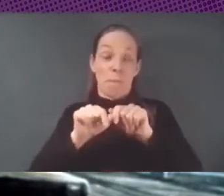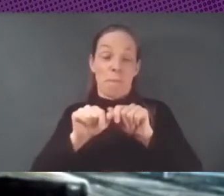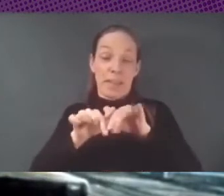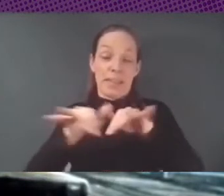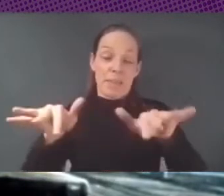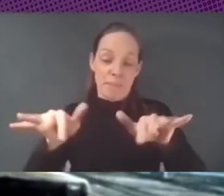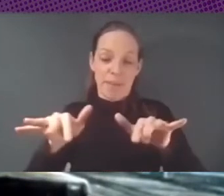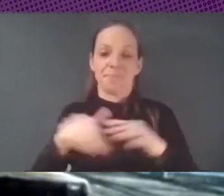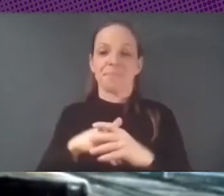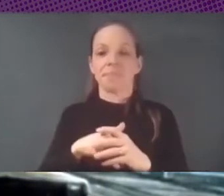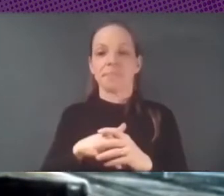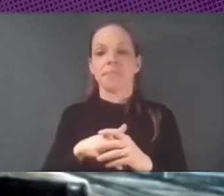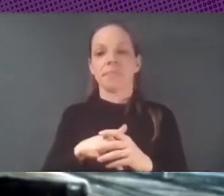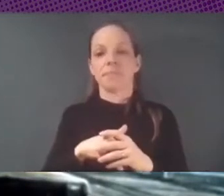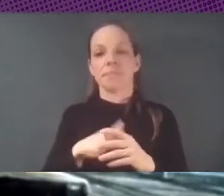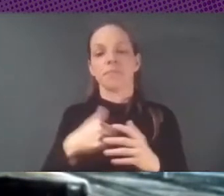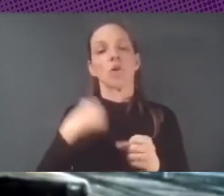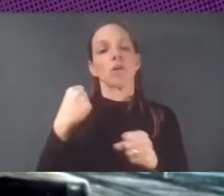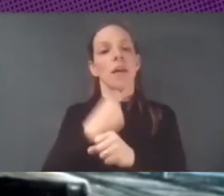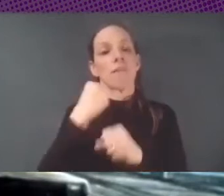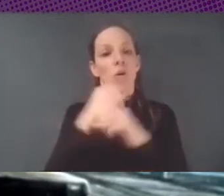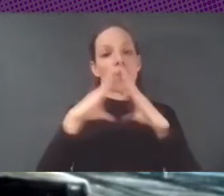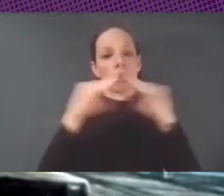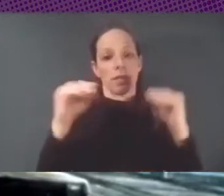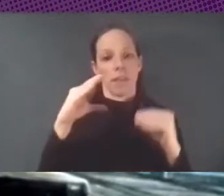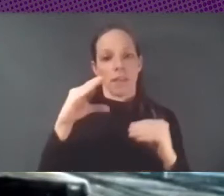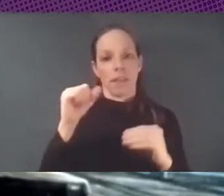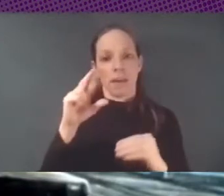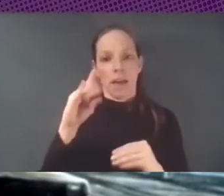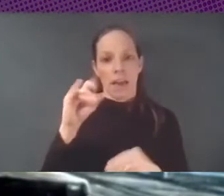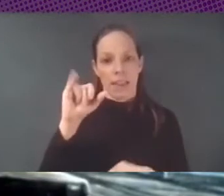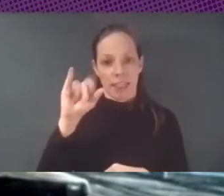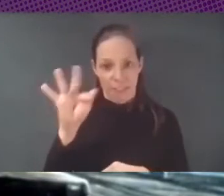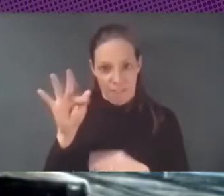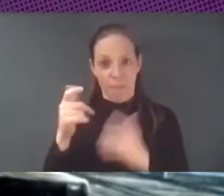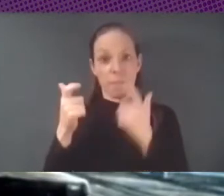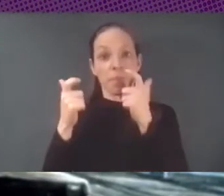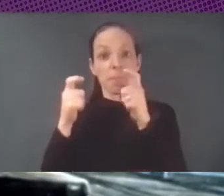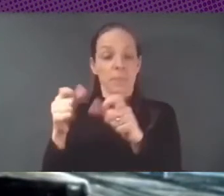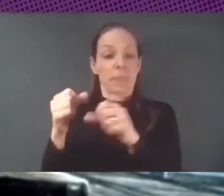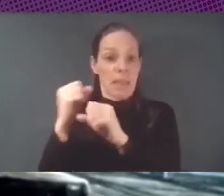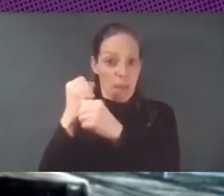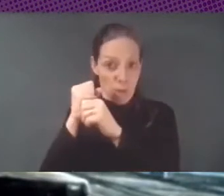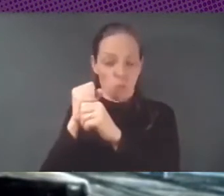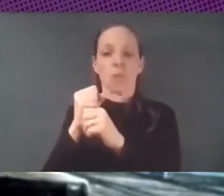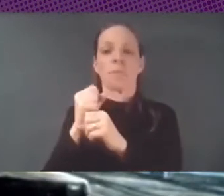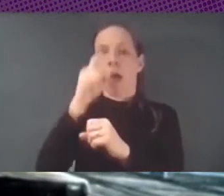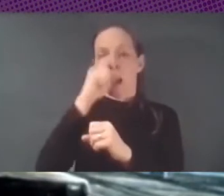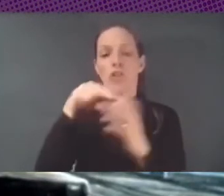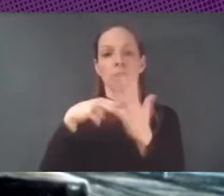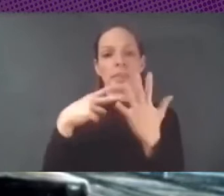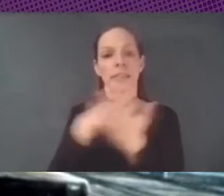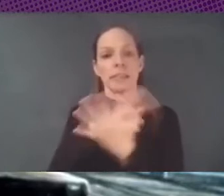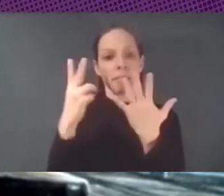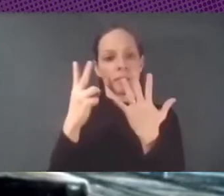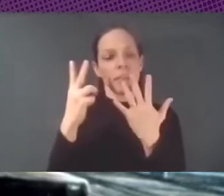Yo trabajo en la Universidad de Cardiff en el Data Justice Lab y en 2017 lanzamos una iniciativa junto